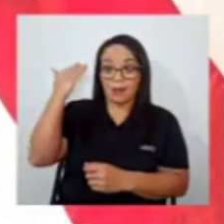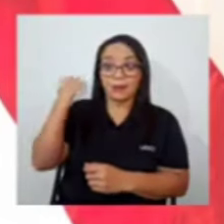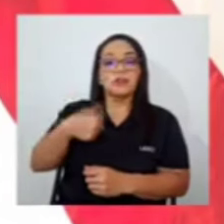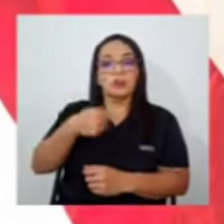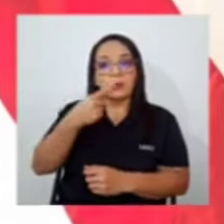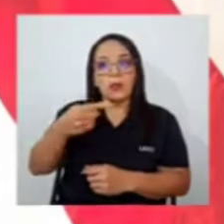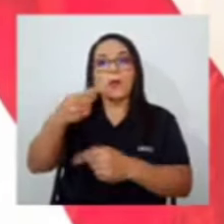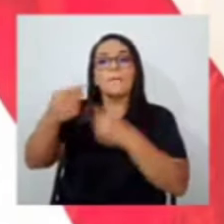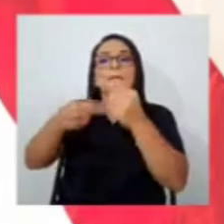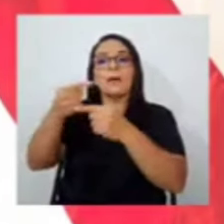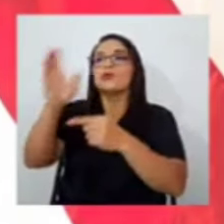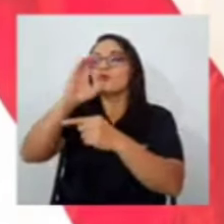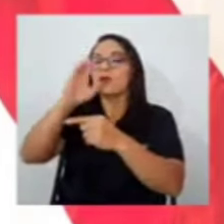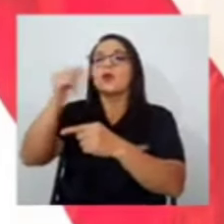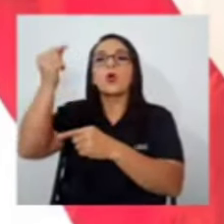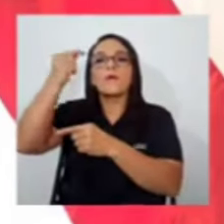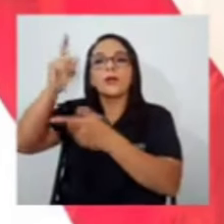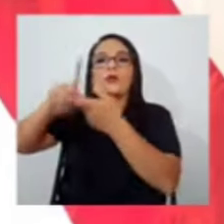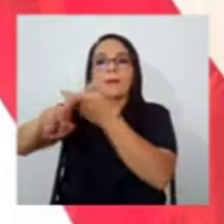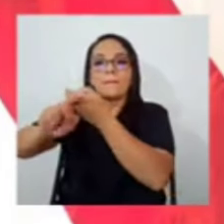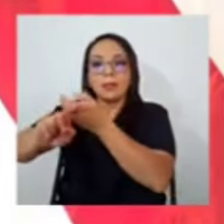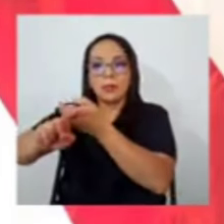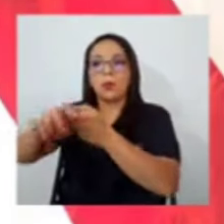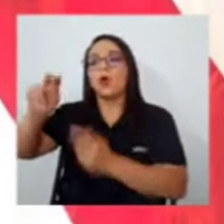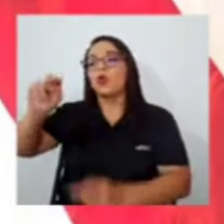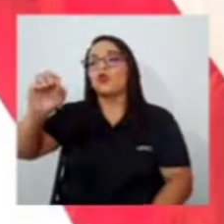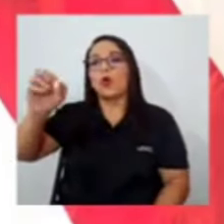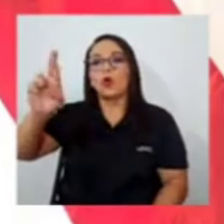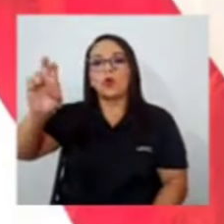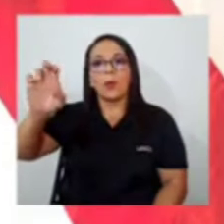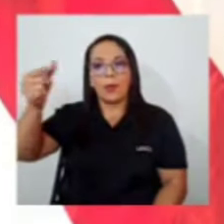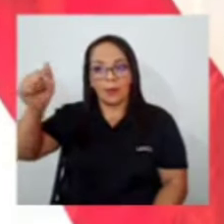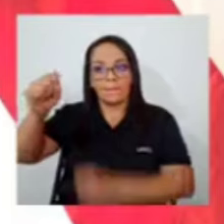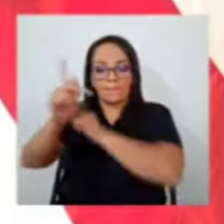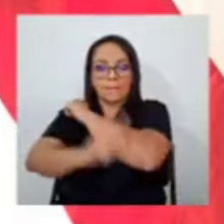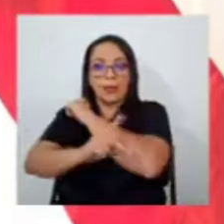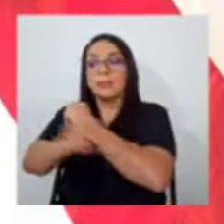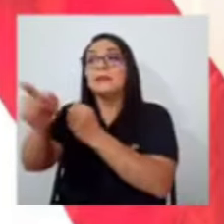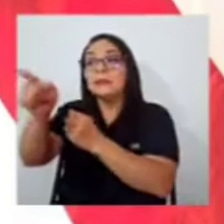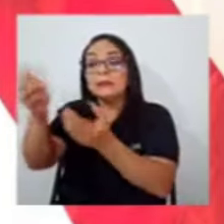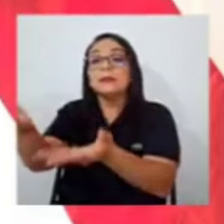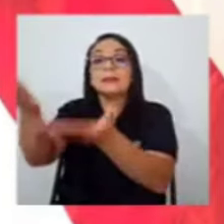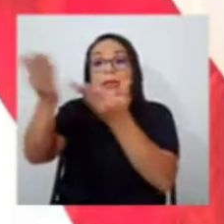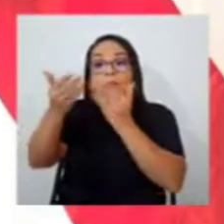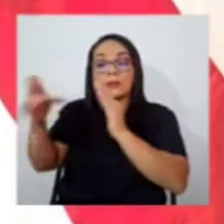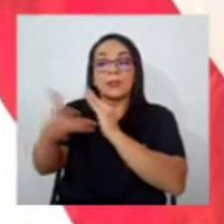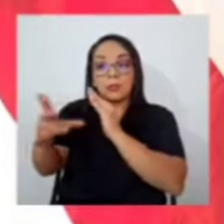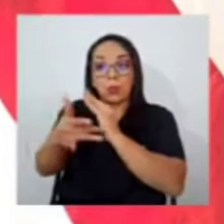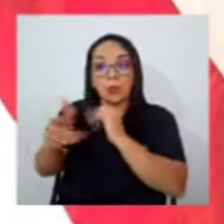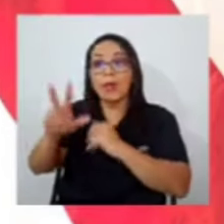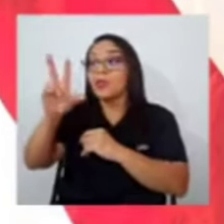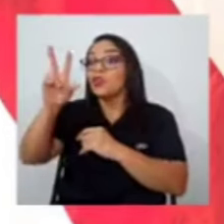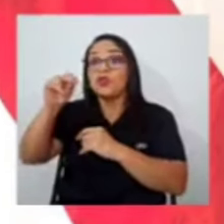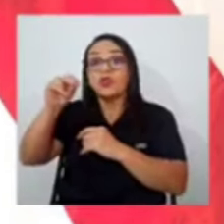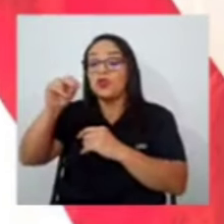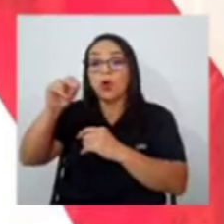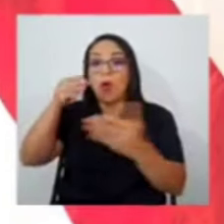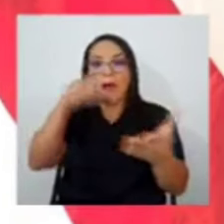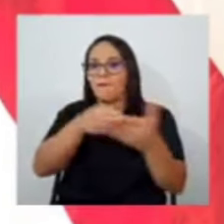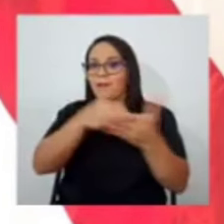en este caso Noruega, a decirnos, denos la tecnología no inclusiva, que significa que no hay que hacer huecos.